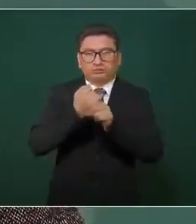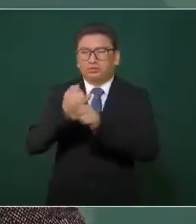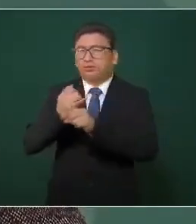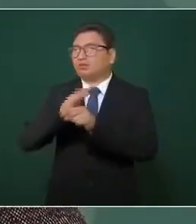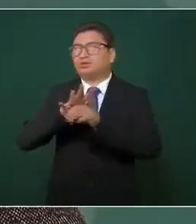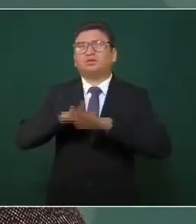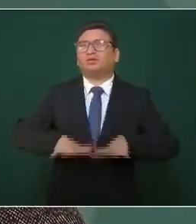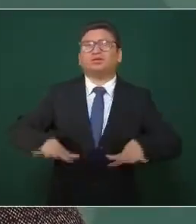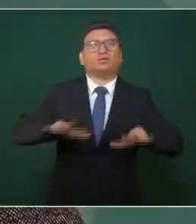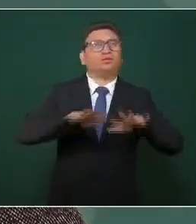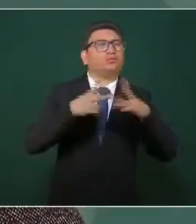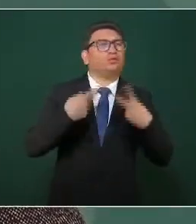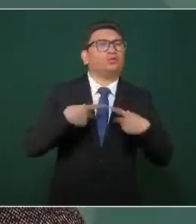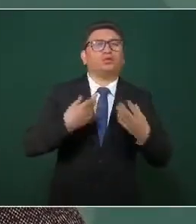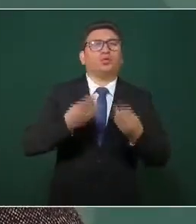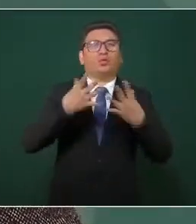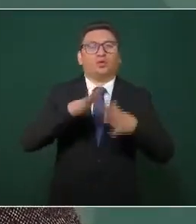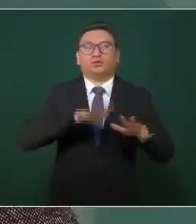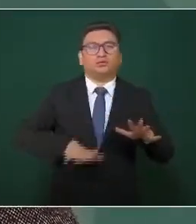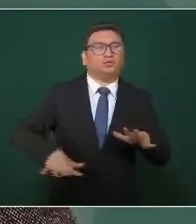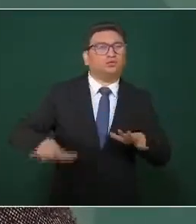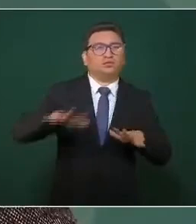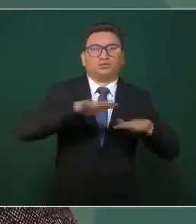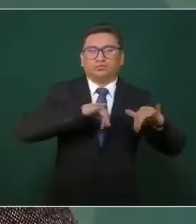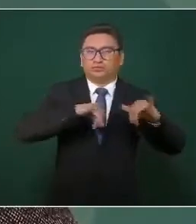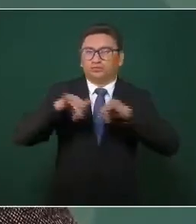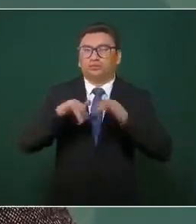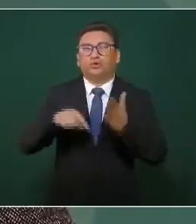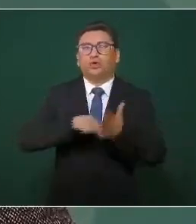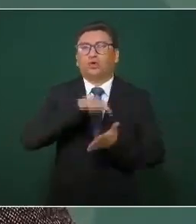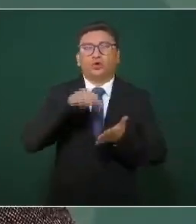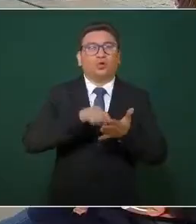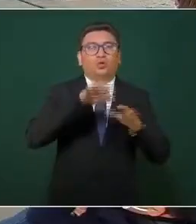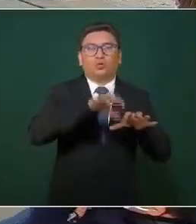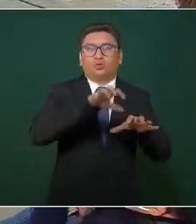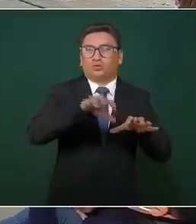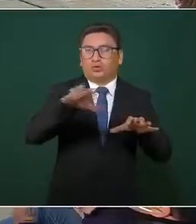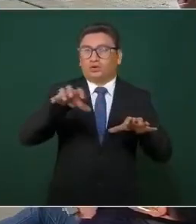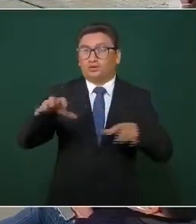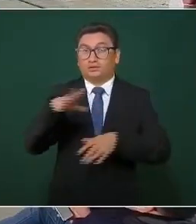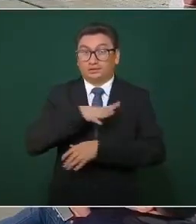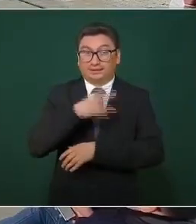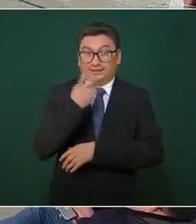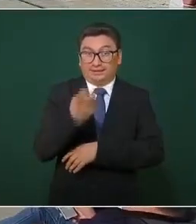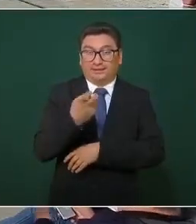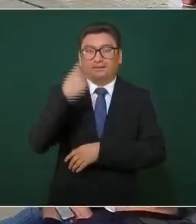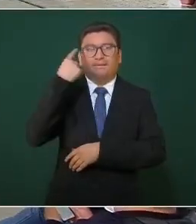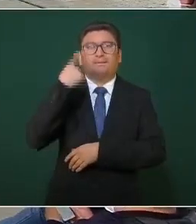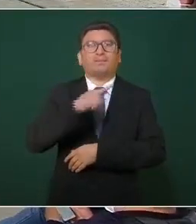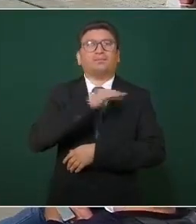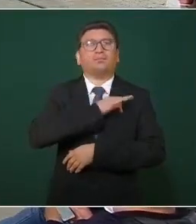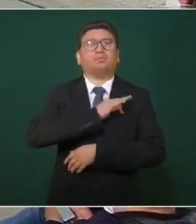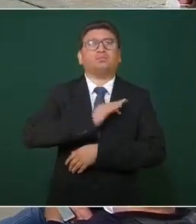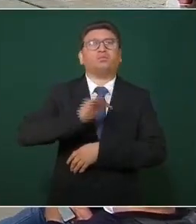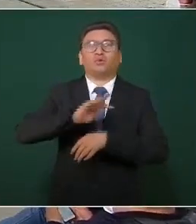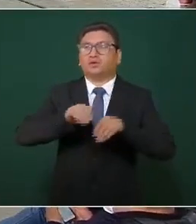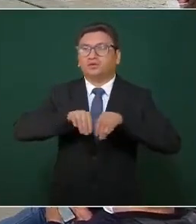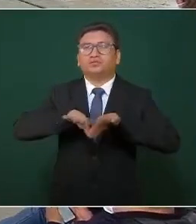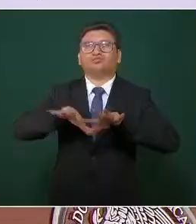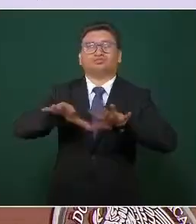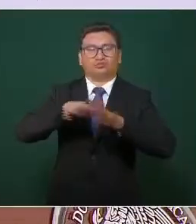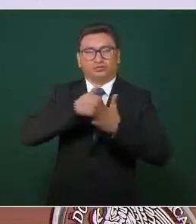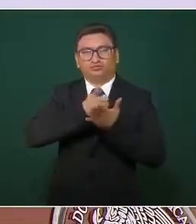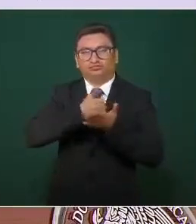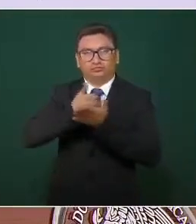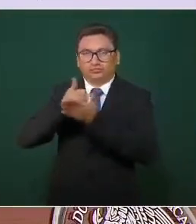campo en el territorio sobre la infraestructura que nos permita determinar cobertura e